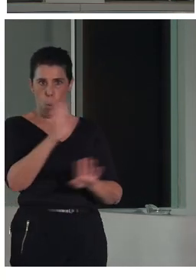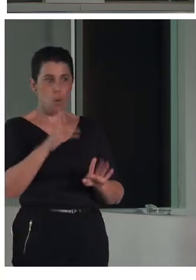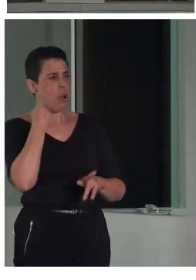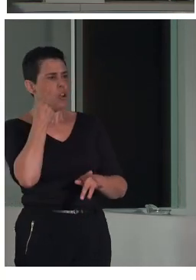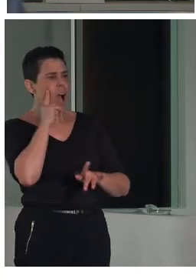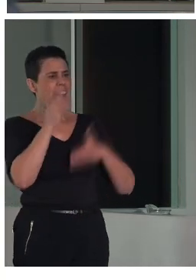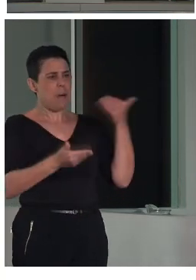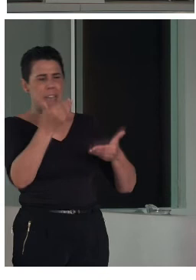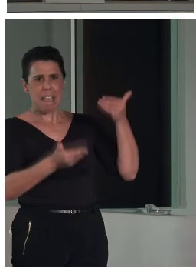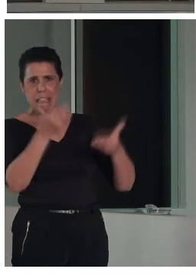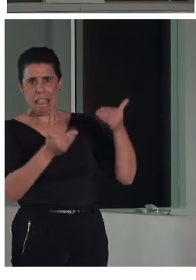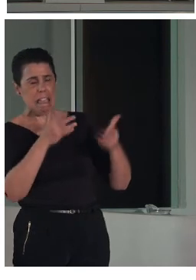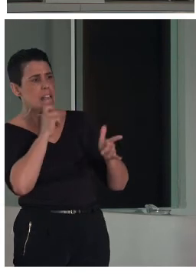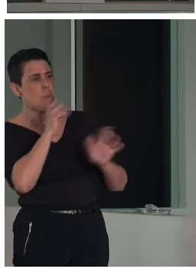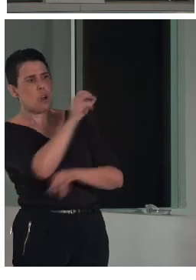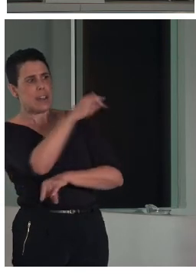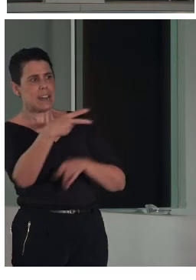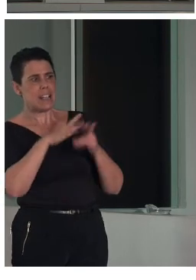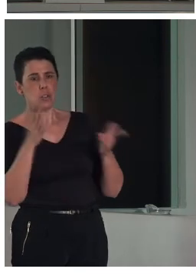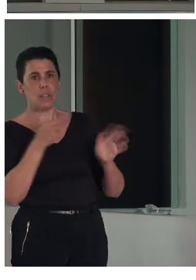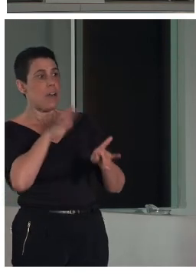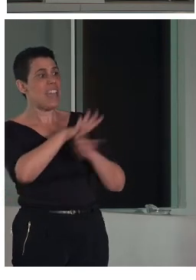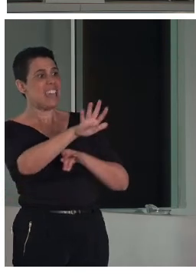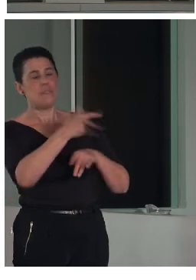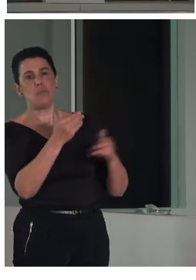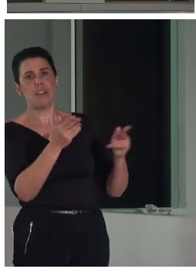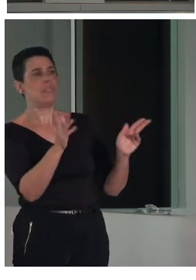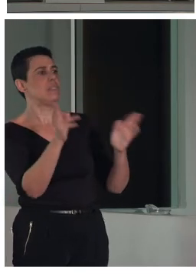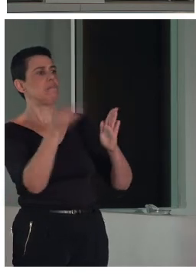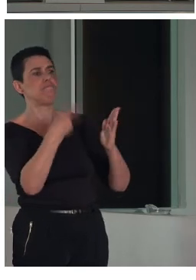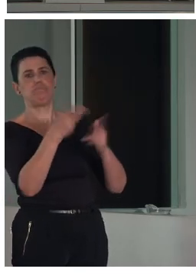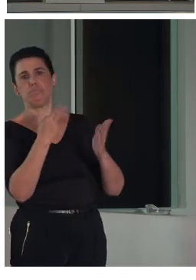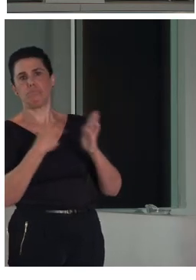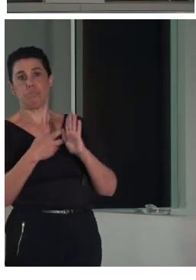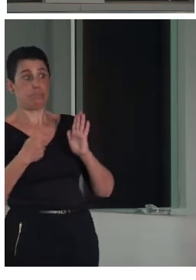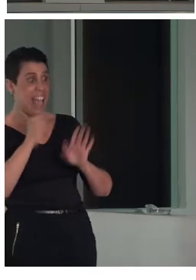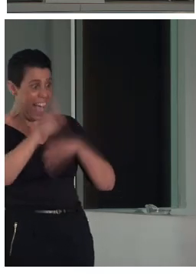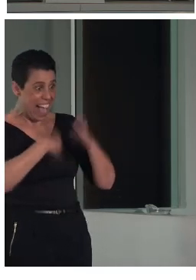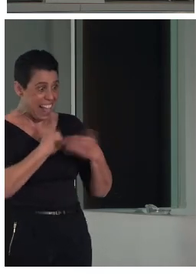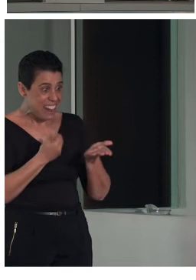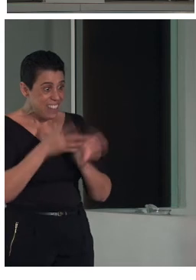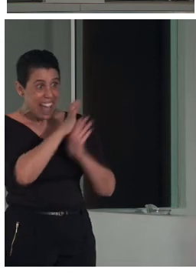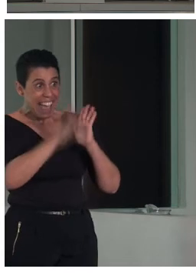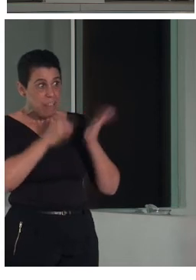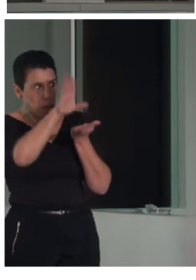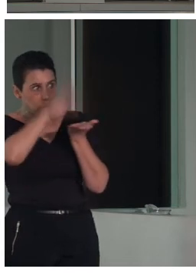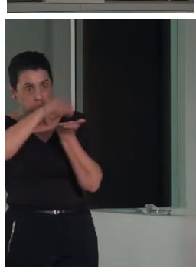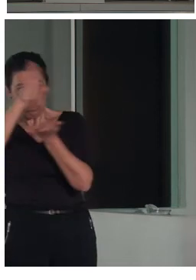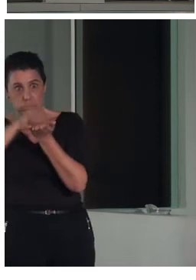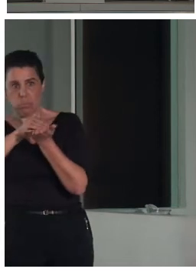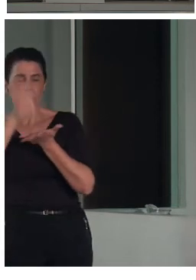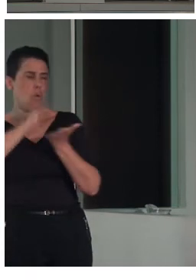ir eliminando influencias de tal manera que al final teníamos informes muy ricos a la hora de plantear las dificultades y las